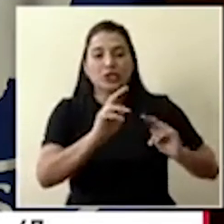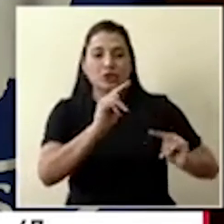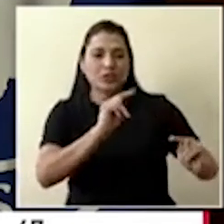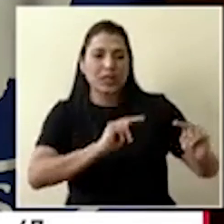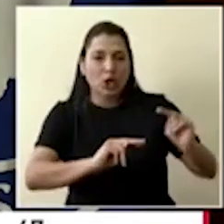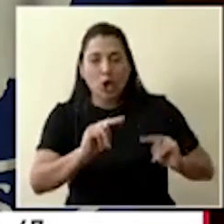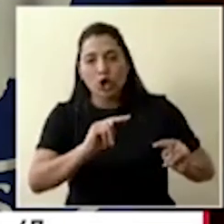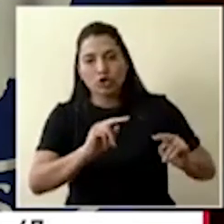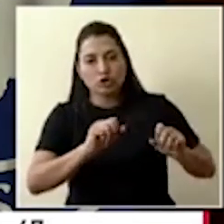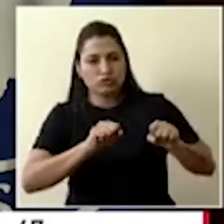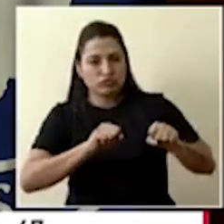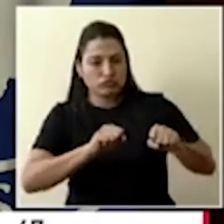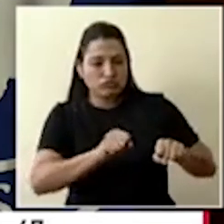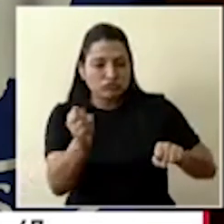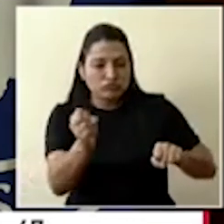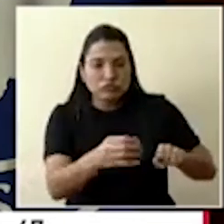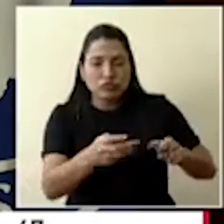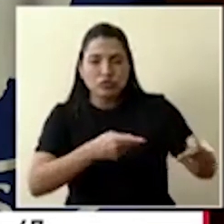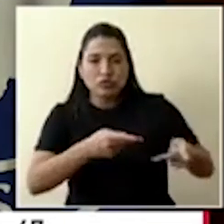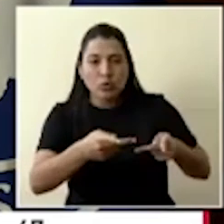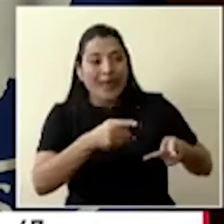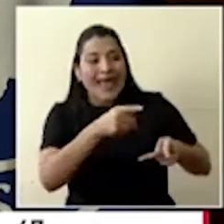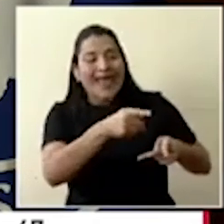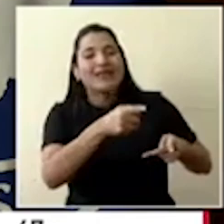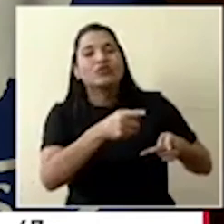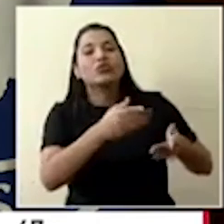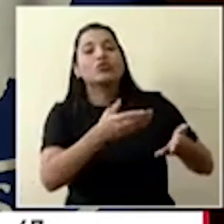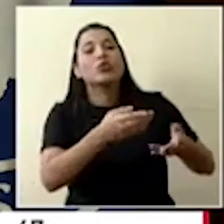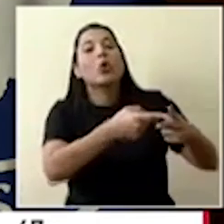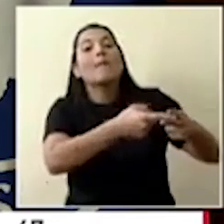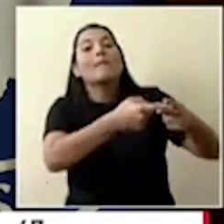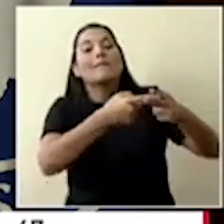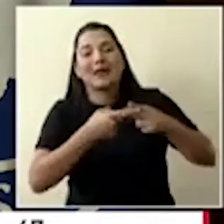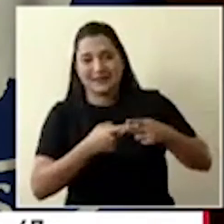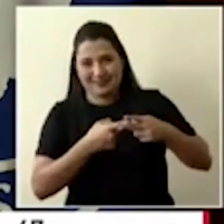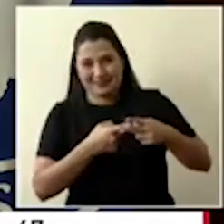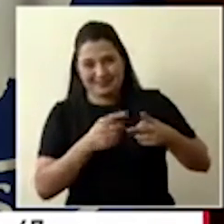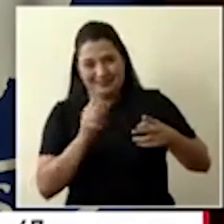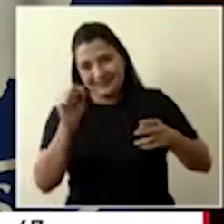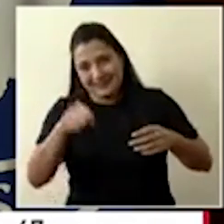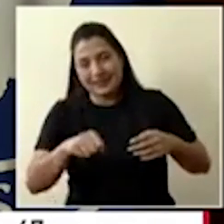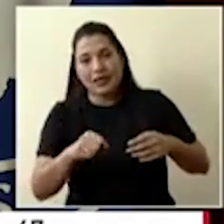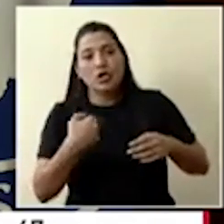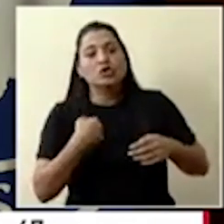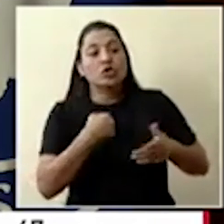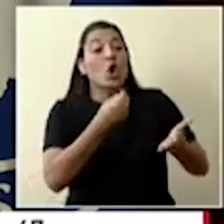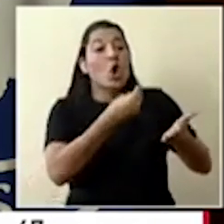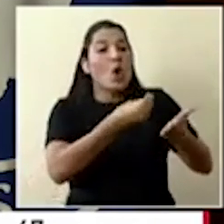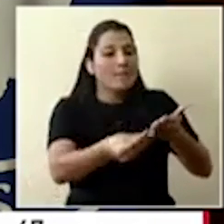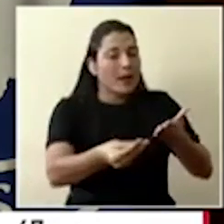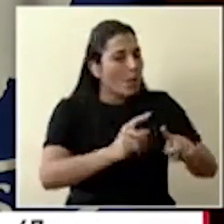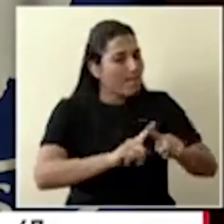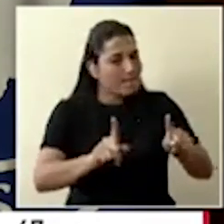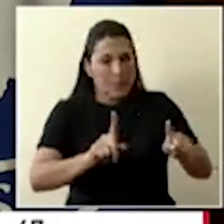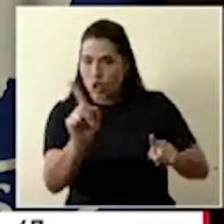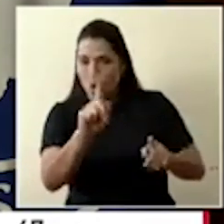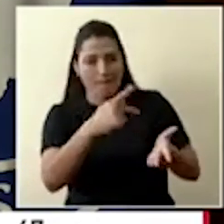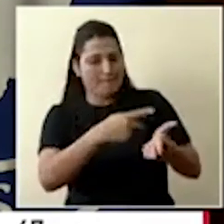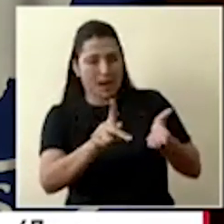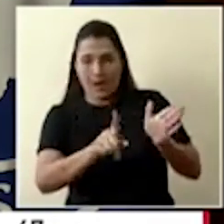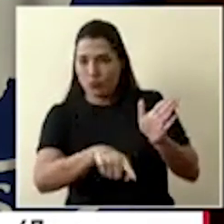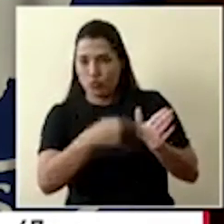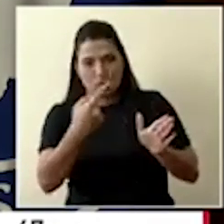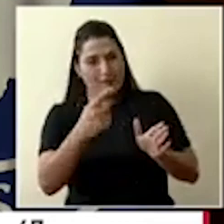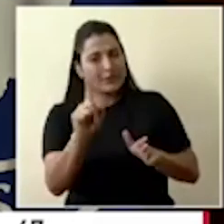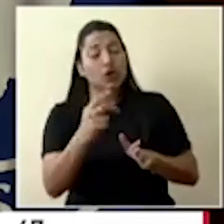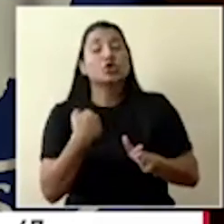autoriza mediante un procedimiento, ese comercio nos otorga crédito, en este caso le estamos pidiendo por favor a los comerciantes locales